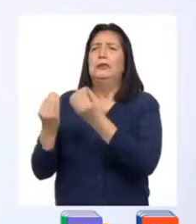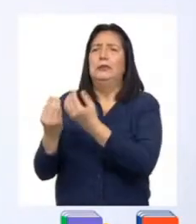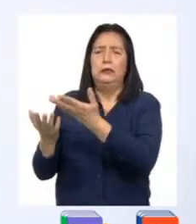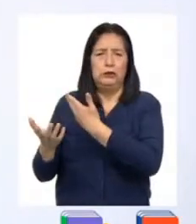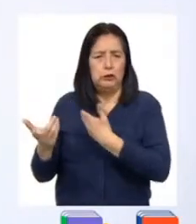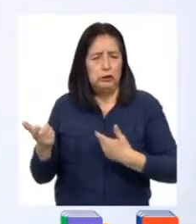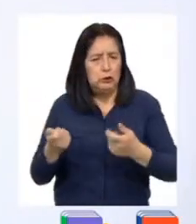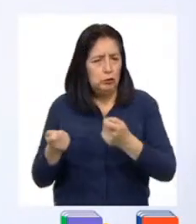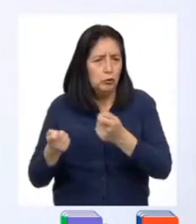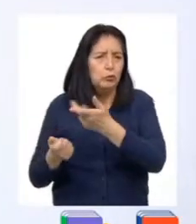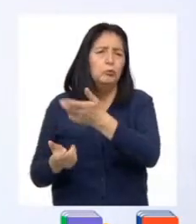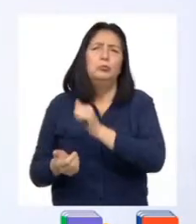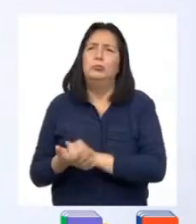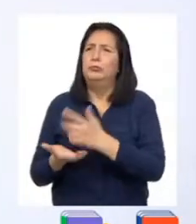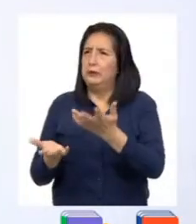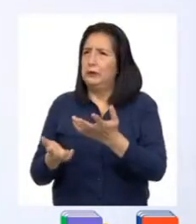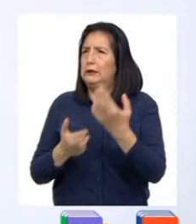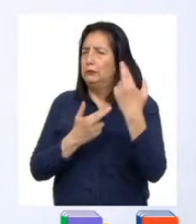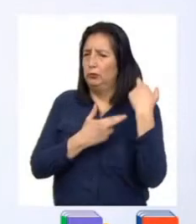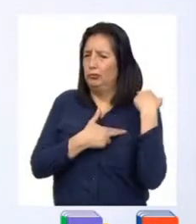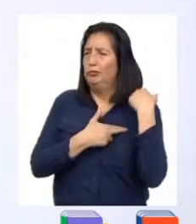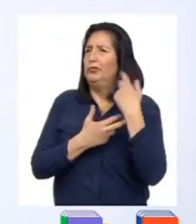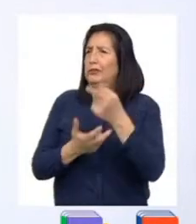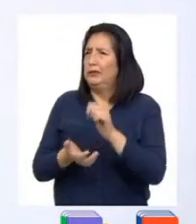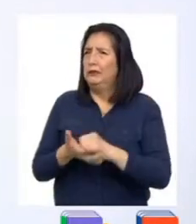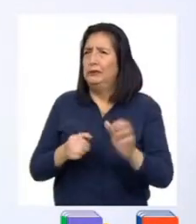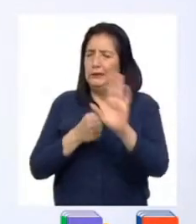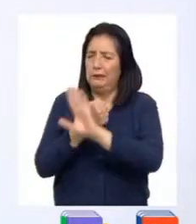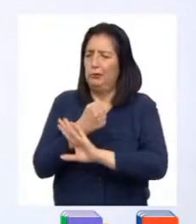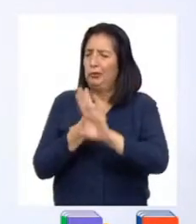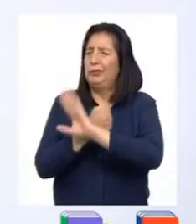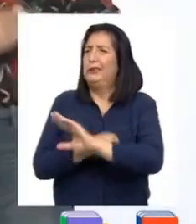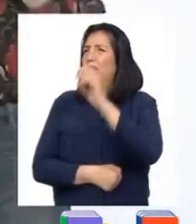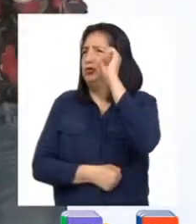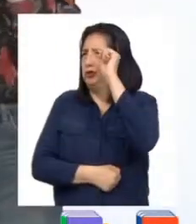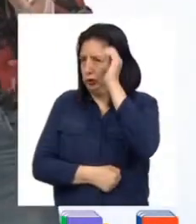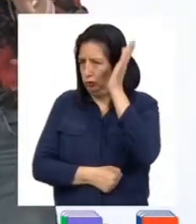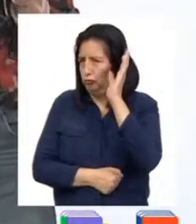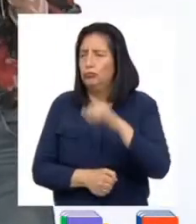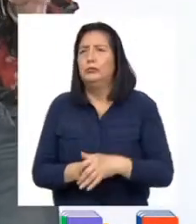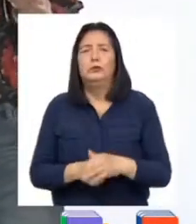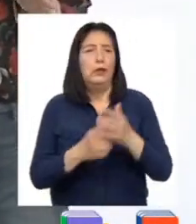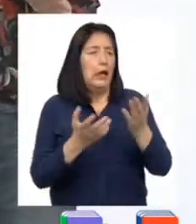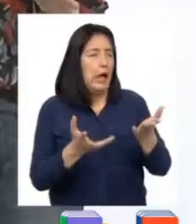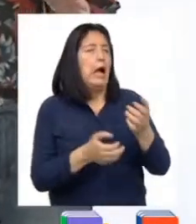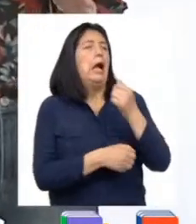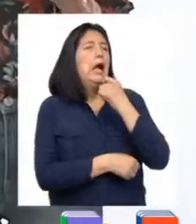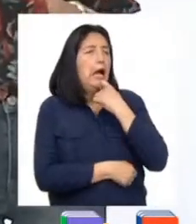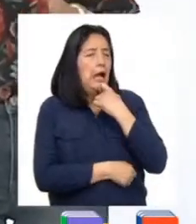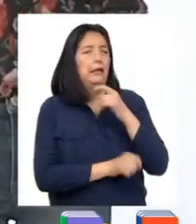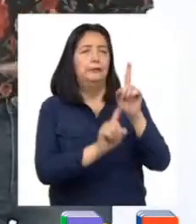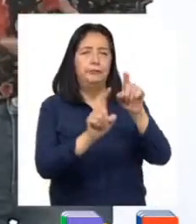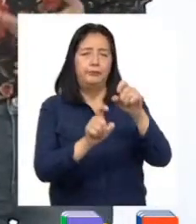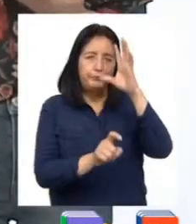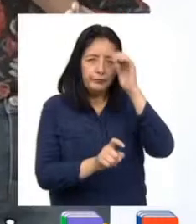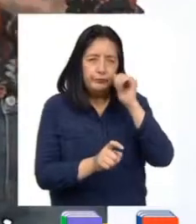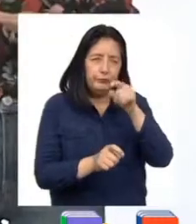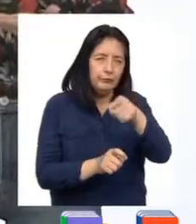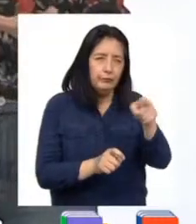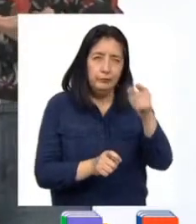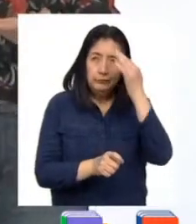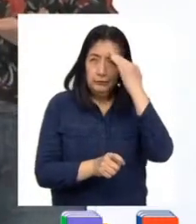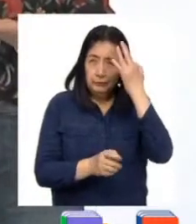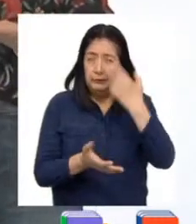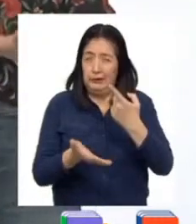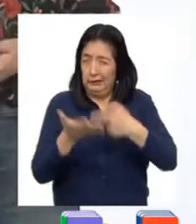entidades del Estado encargadas de proteger nuestros derechos. Ahora yo les pregunto, chicas y chicos, ¿ustedes saben qué